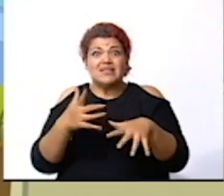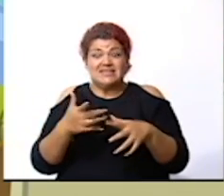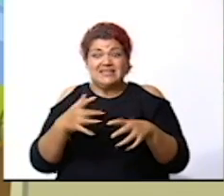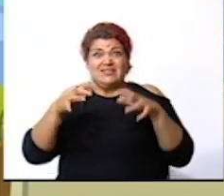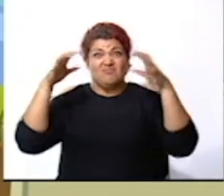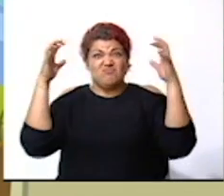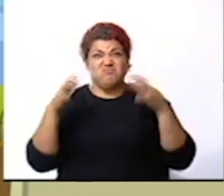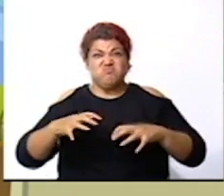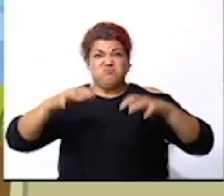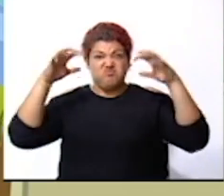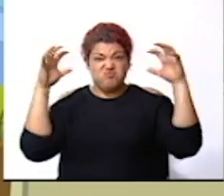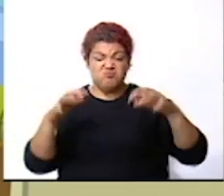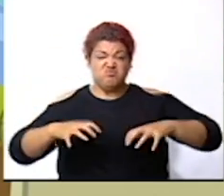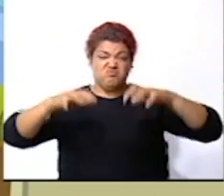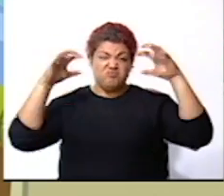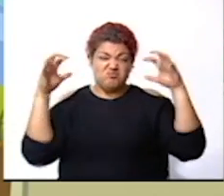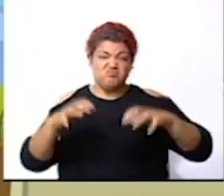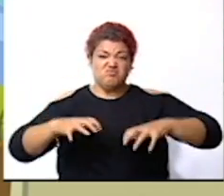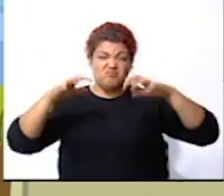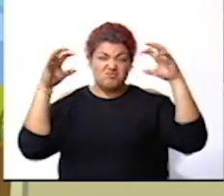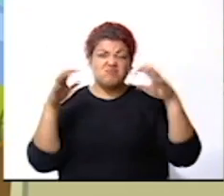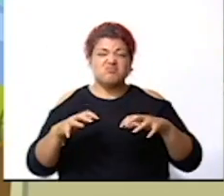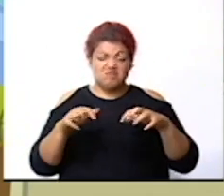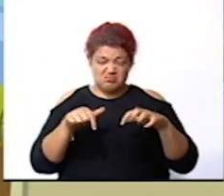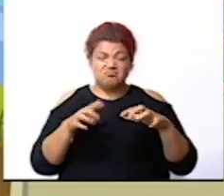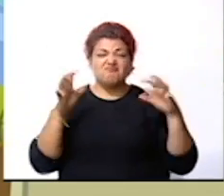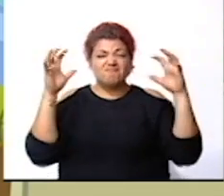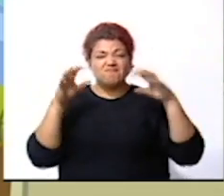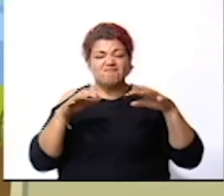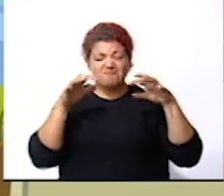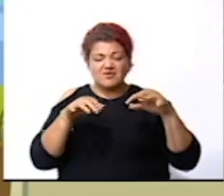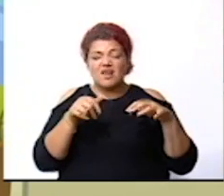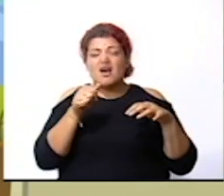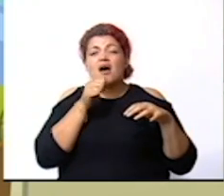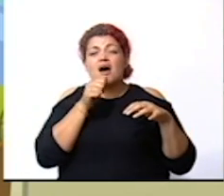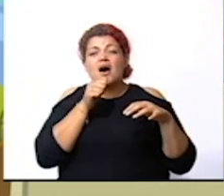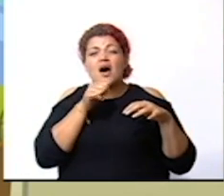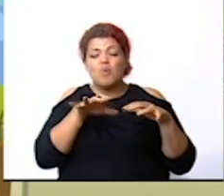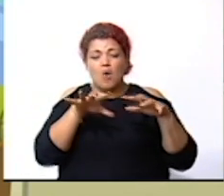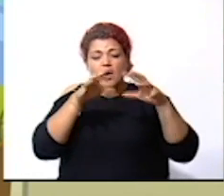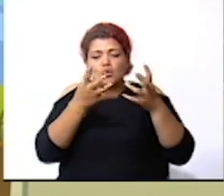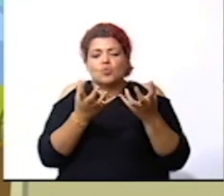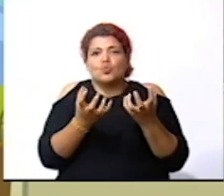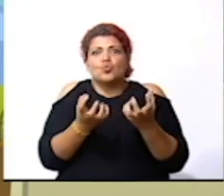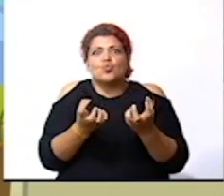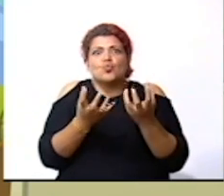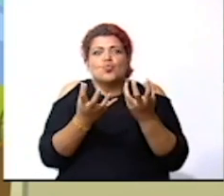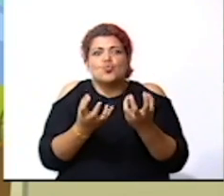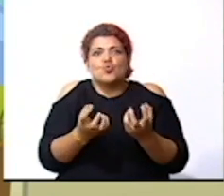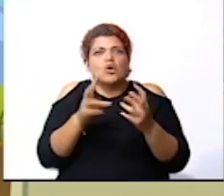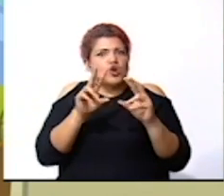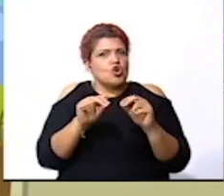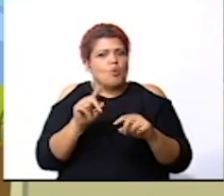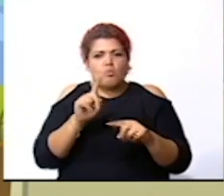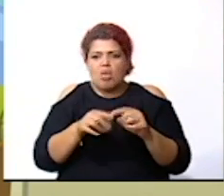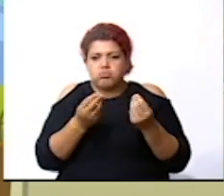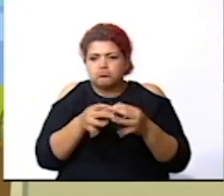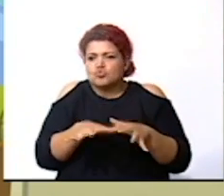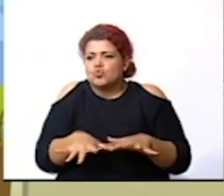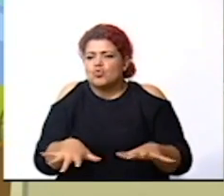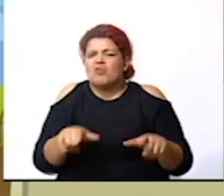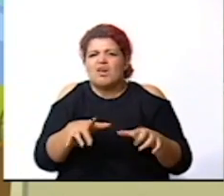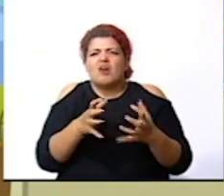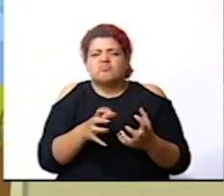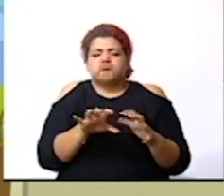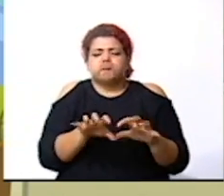precipitaciones o lluvias provoca que el agua que se filtra no pueda surgir y se